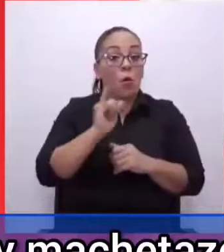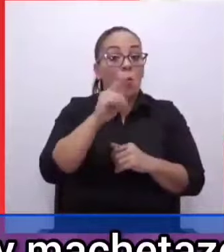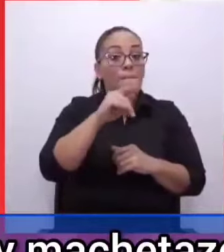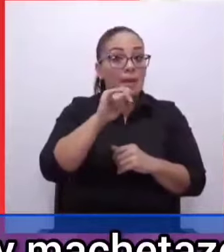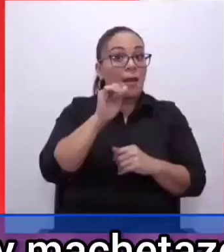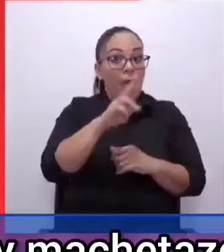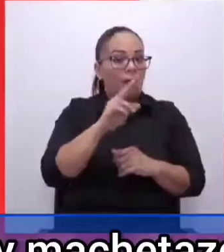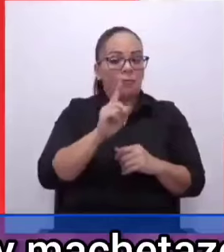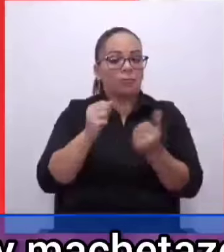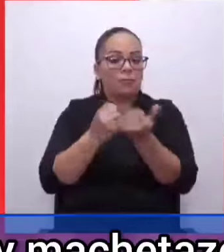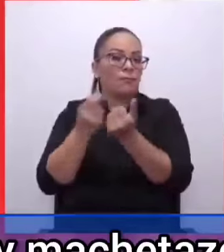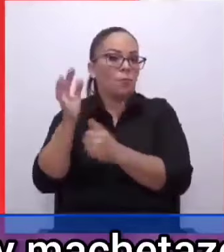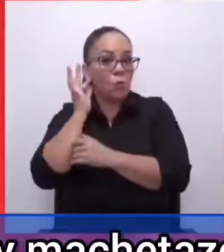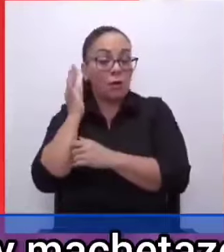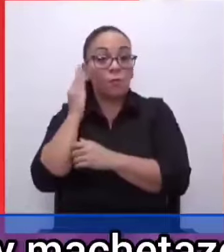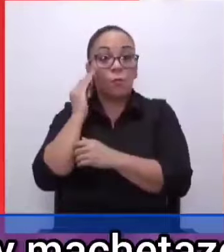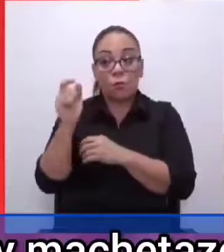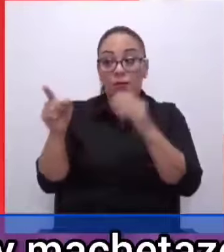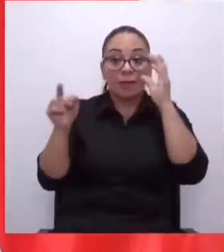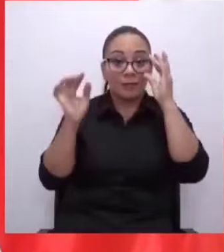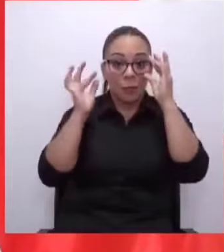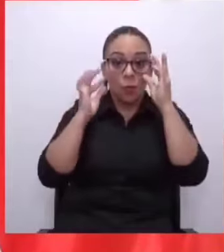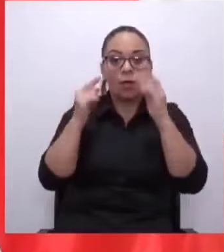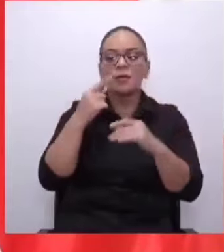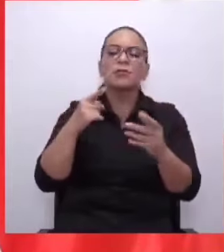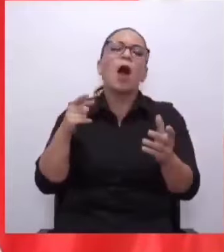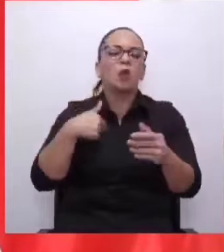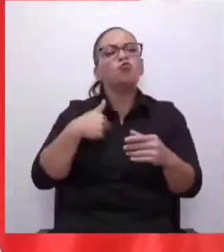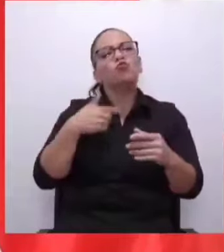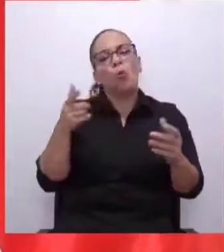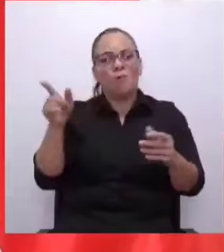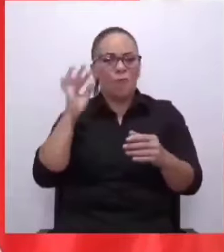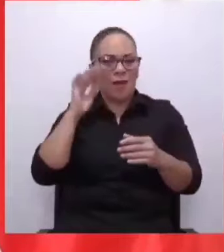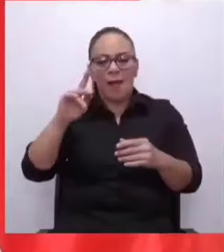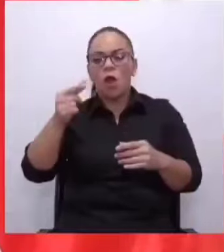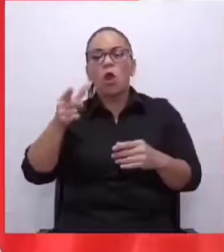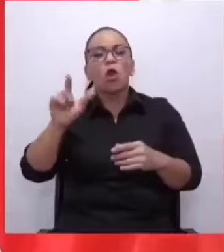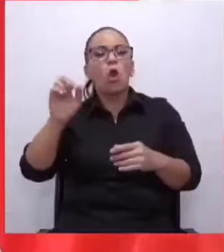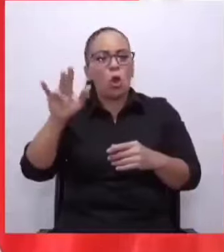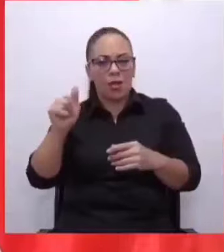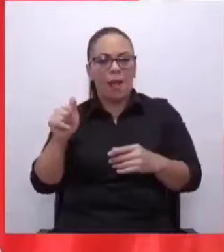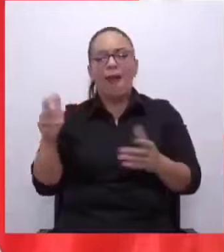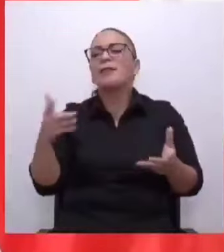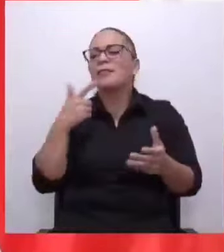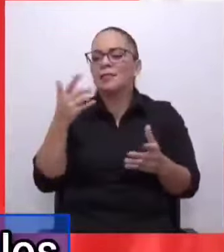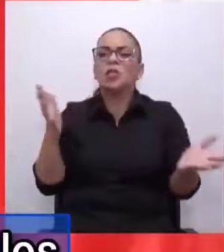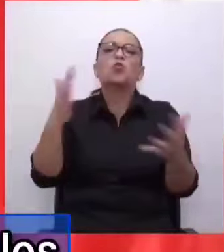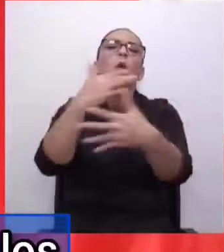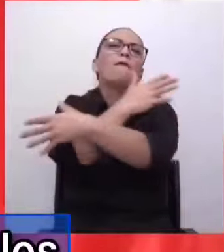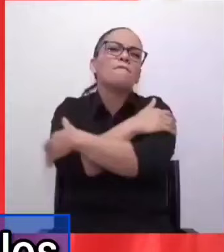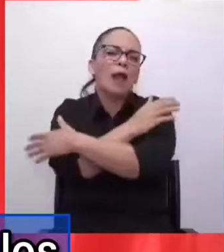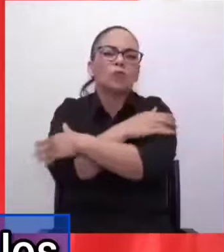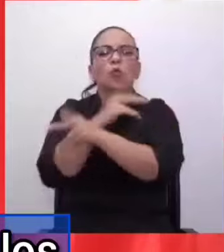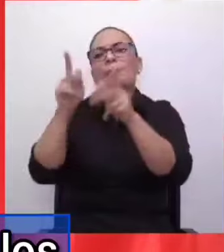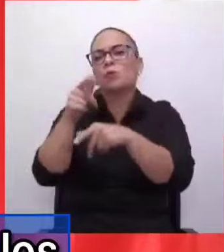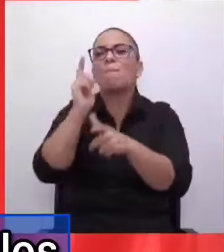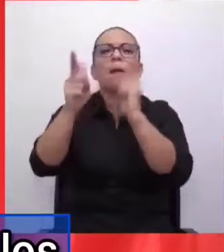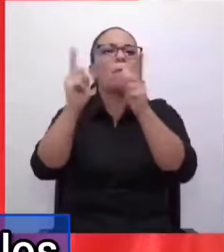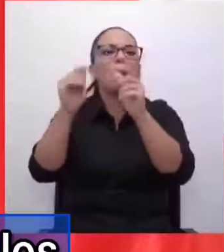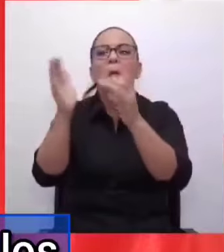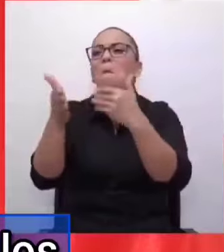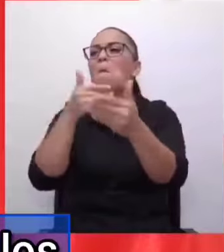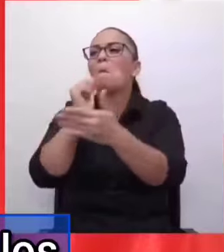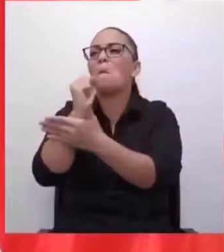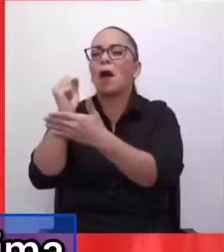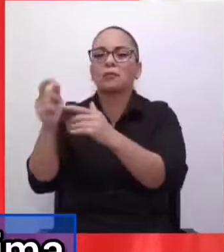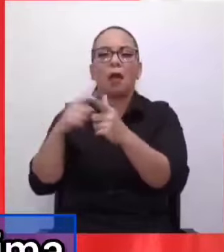balazos, perdón, y machetazos de doña Gloria, sea ahogada